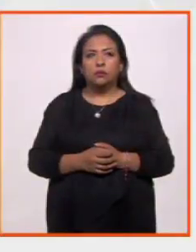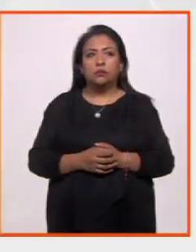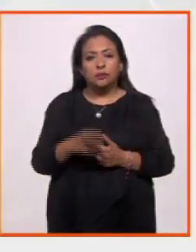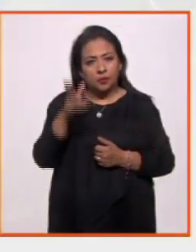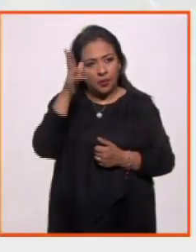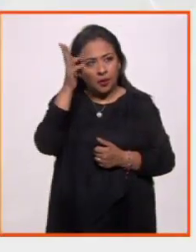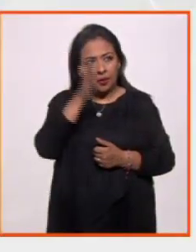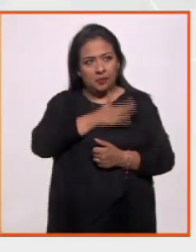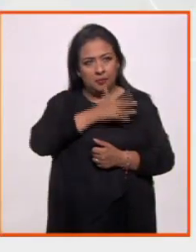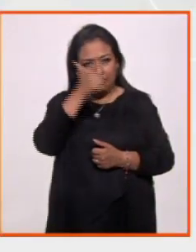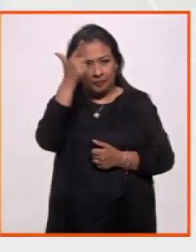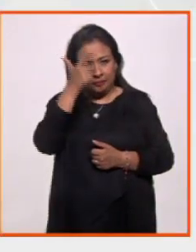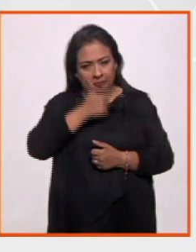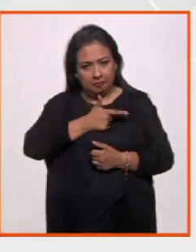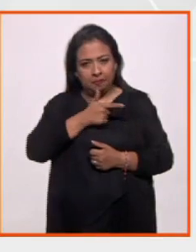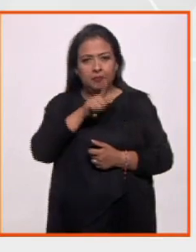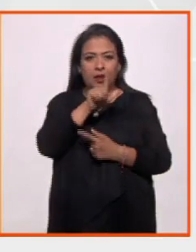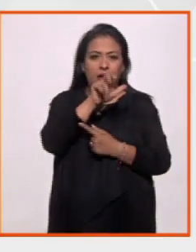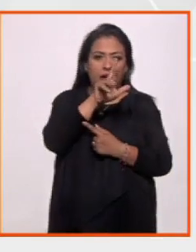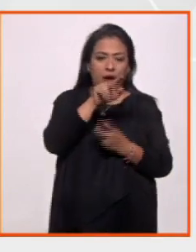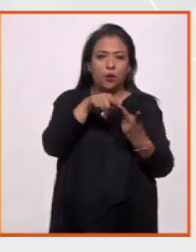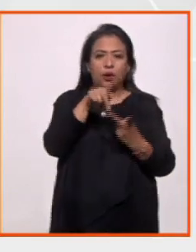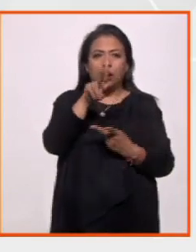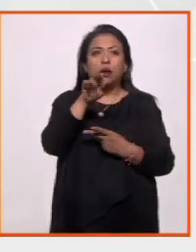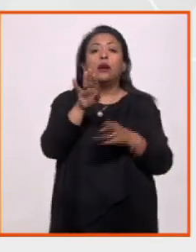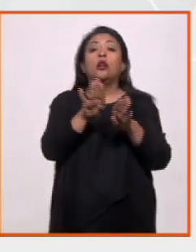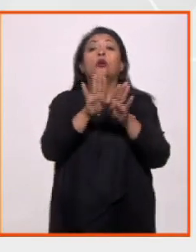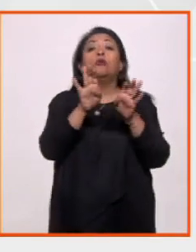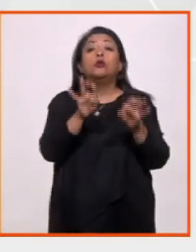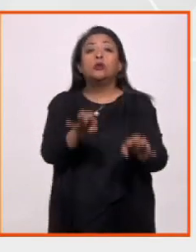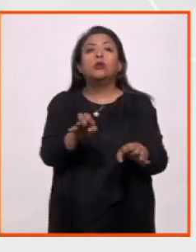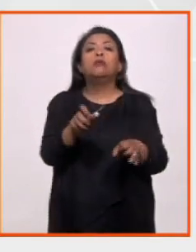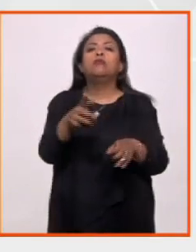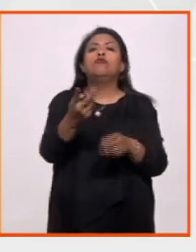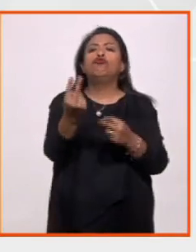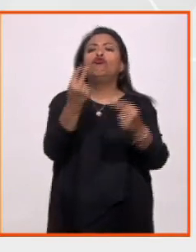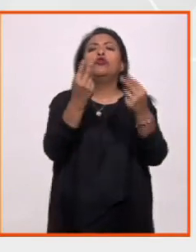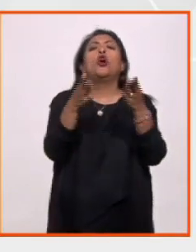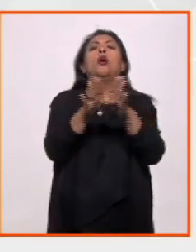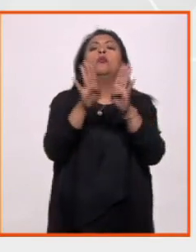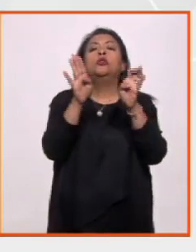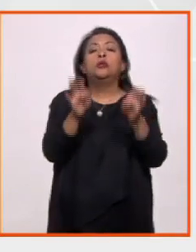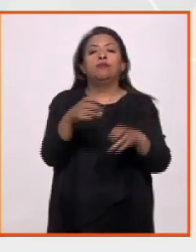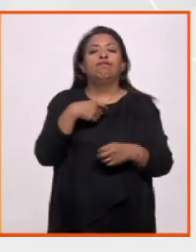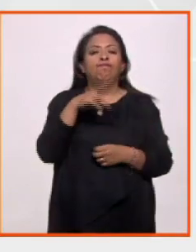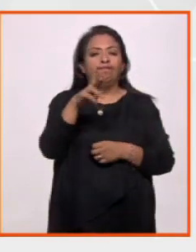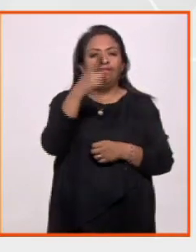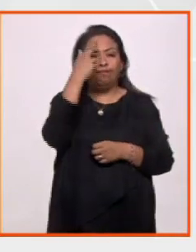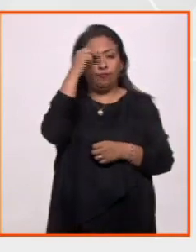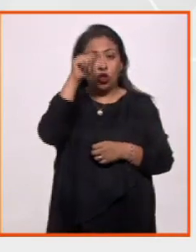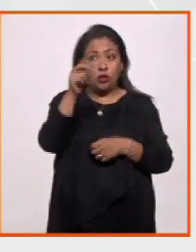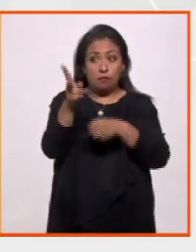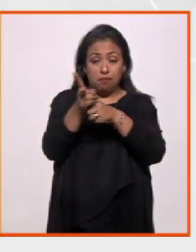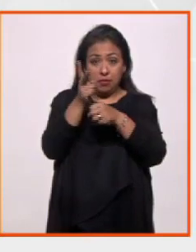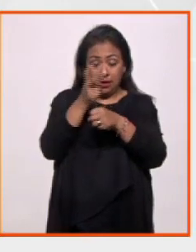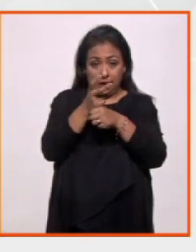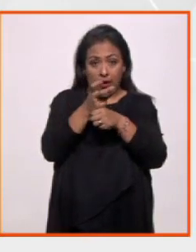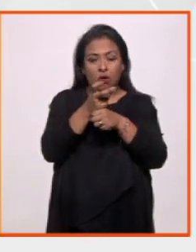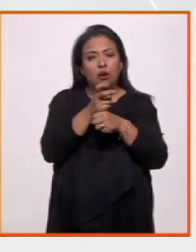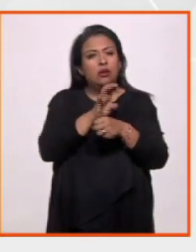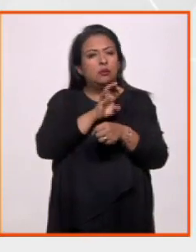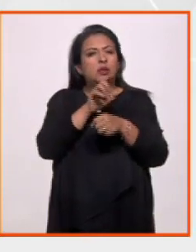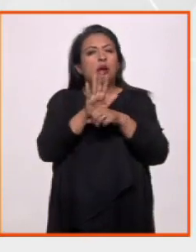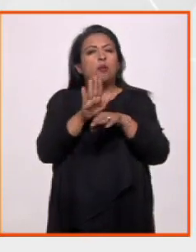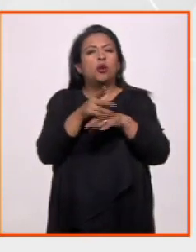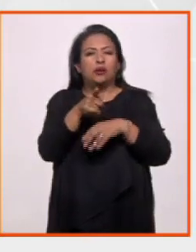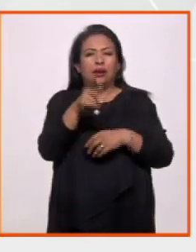¿Qué tal? Muy buenas noches. Laura, Karen, ¿cómo están? ¿Y cómo están ustedes? En efecto, el invitado de es particular por una